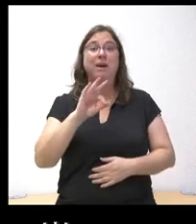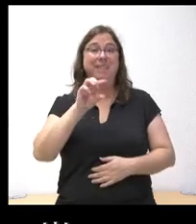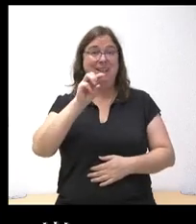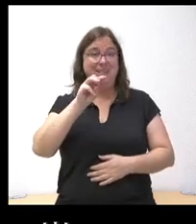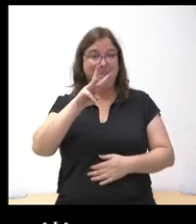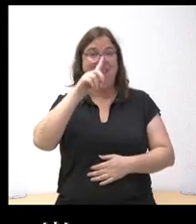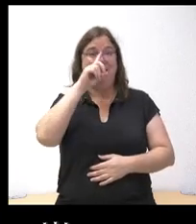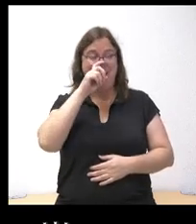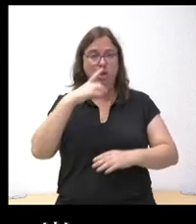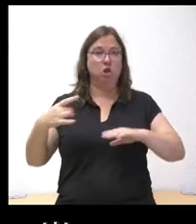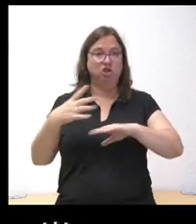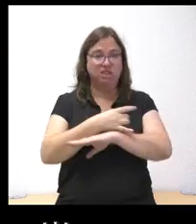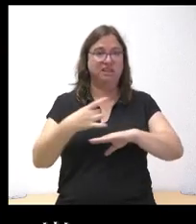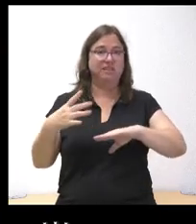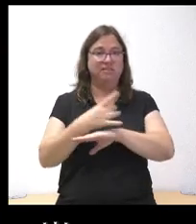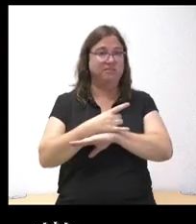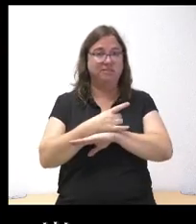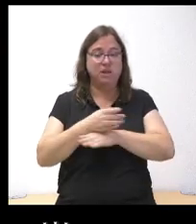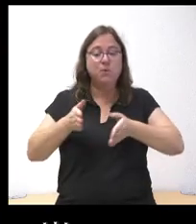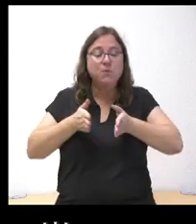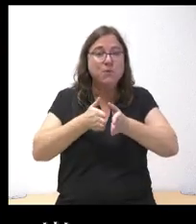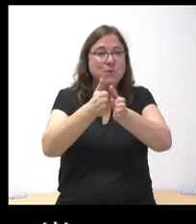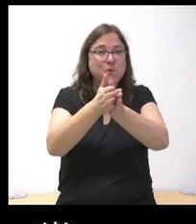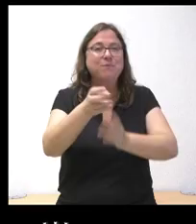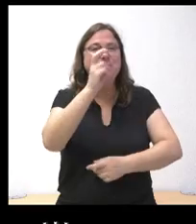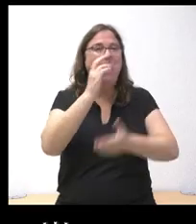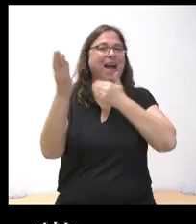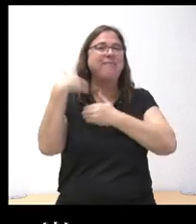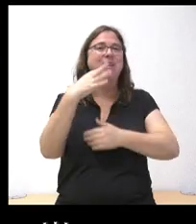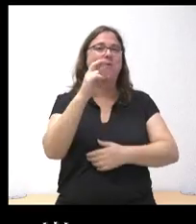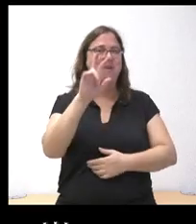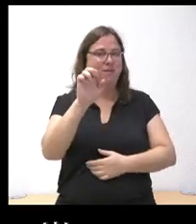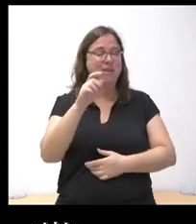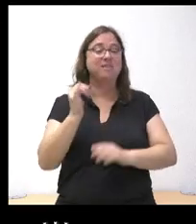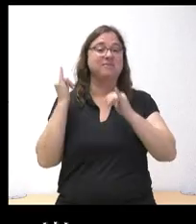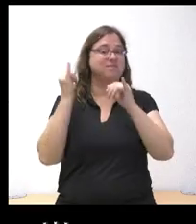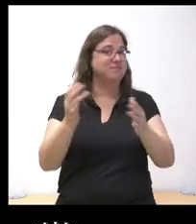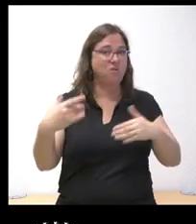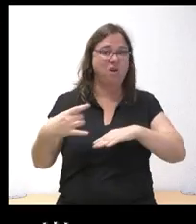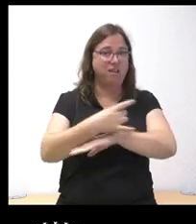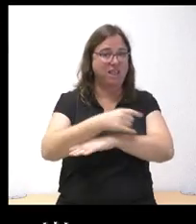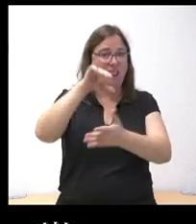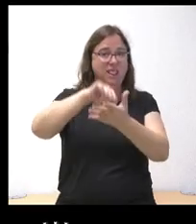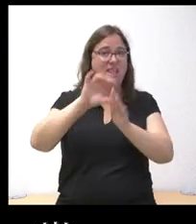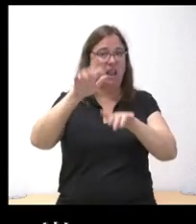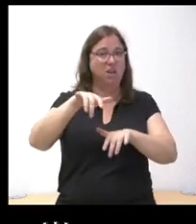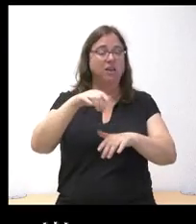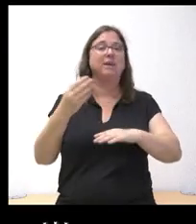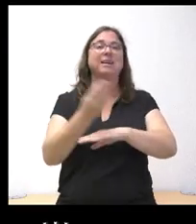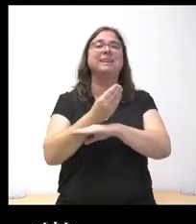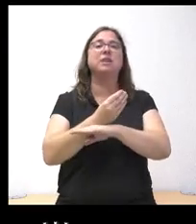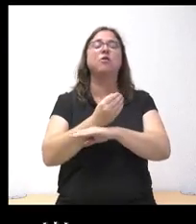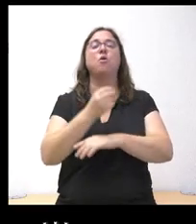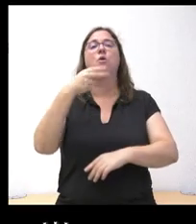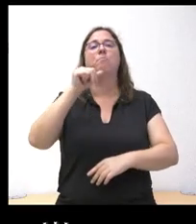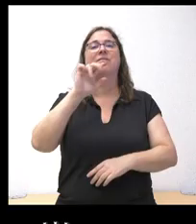de no llegar los trenes de Vía Estrecha, los trenes de la antigua FEBE, a la estación central de la ciudad, a la estación de Matallana,